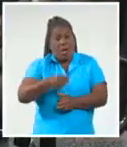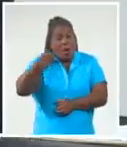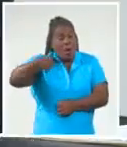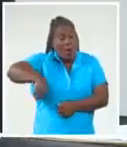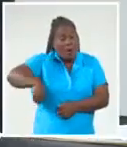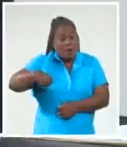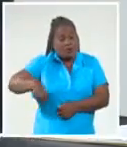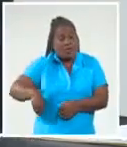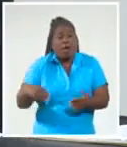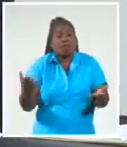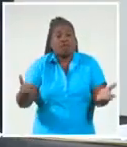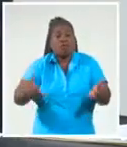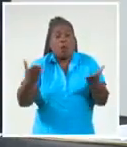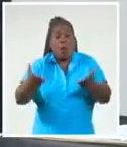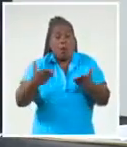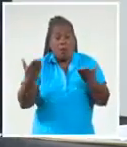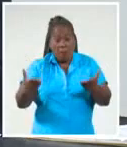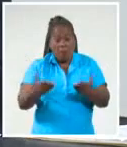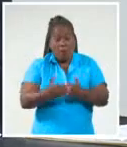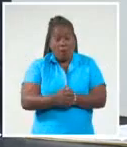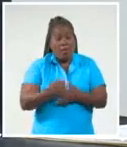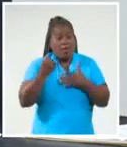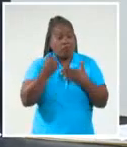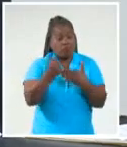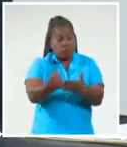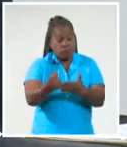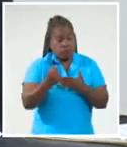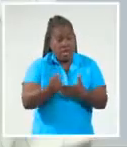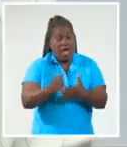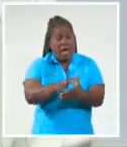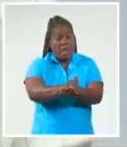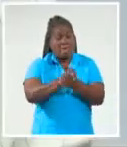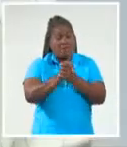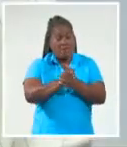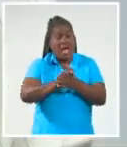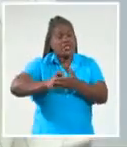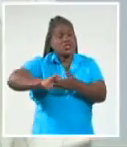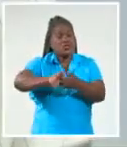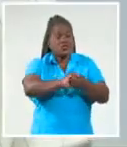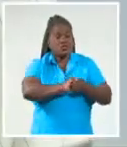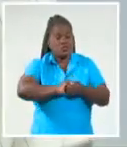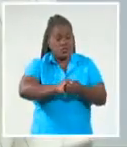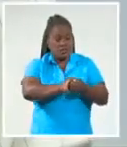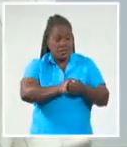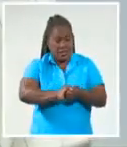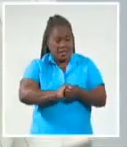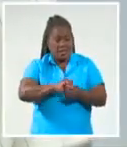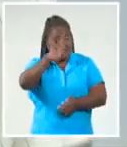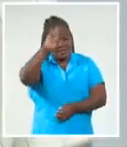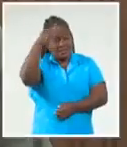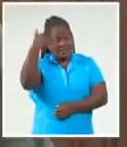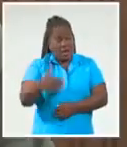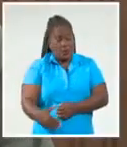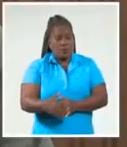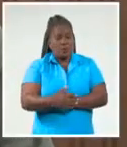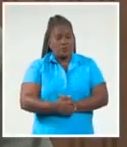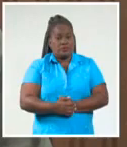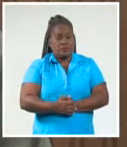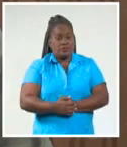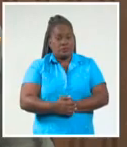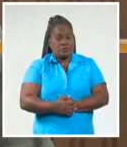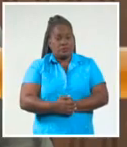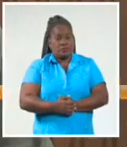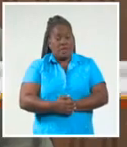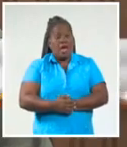para promover un sistema global de cooperación, de amistad y solidaridad en materia de salud. La posibilidad